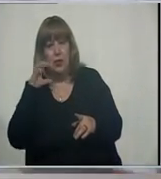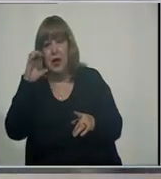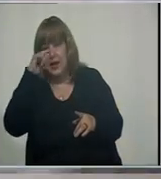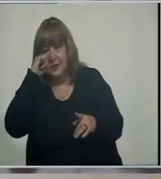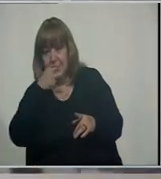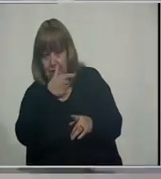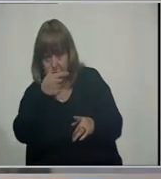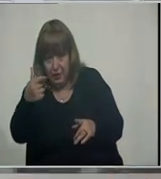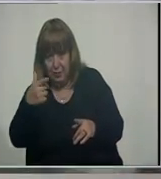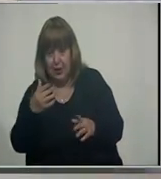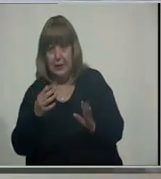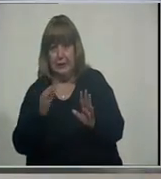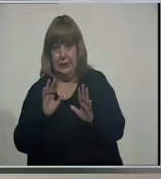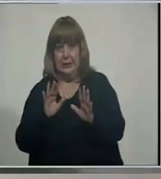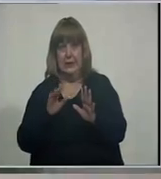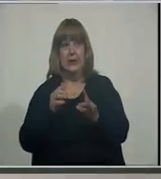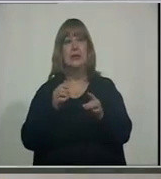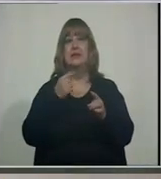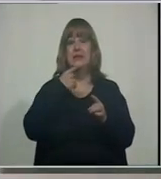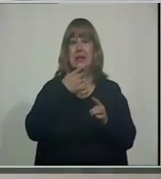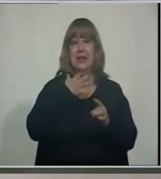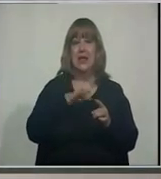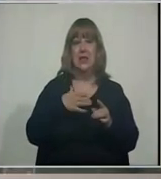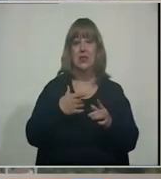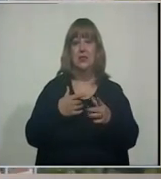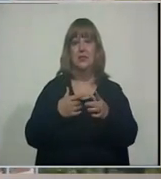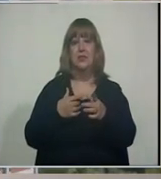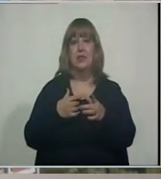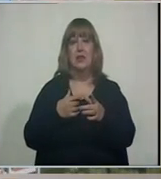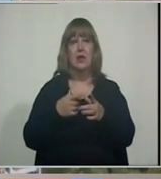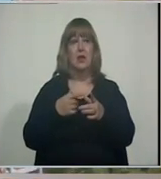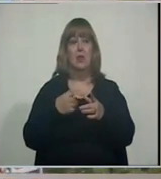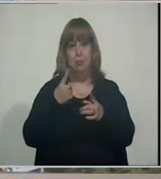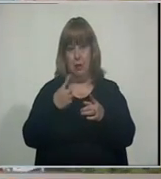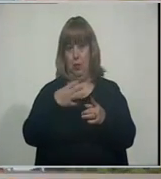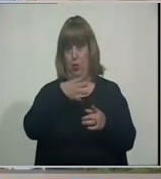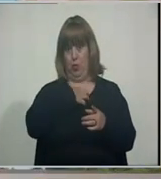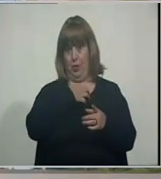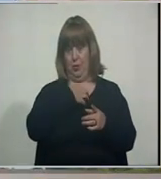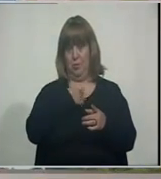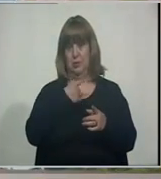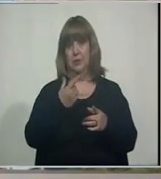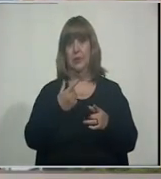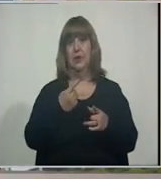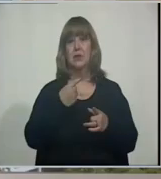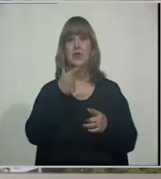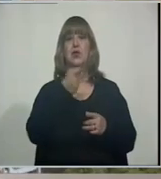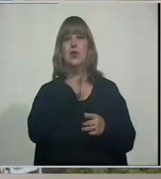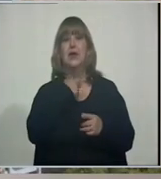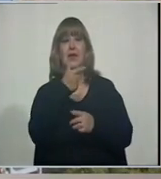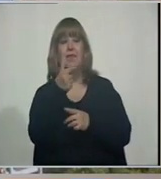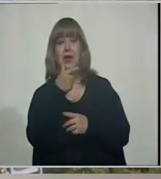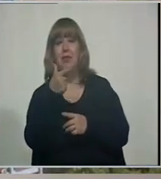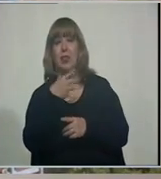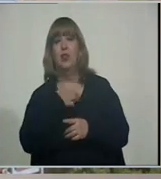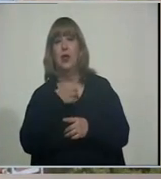Bueno, sí, lo que alcanzé Lo que alcanzaba a escuchar, Leandro Es que el propietario de la Ecosport No quería que lo filmaran Sí, cierto